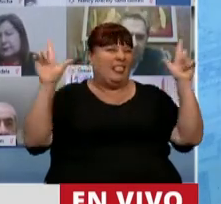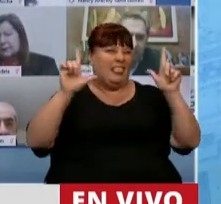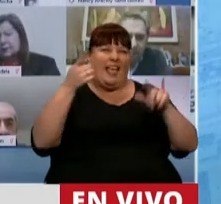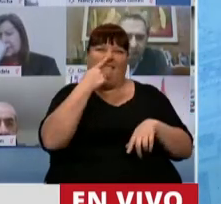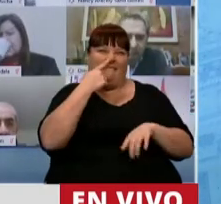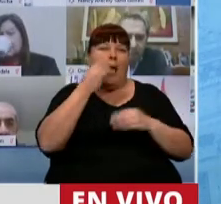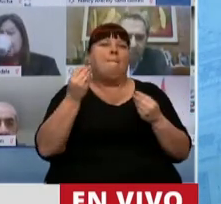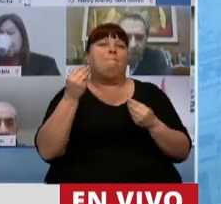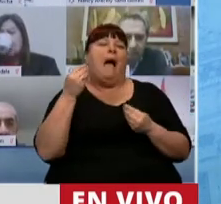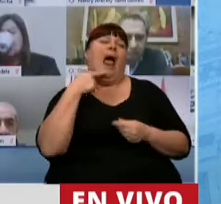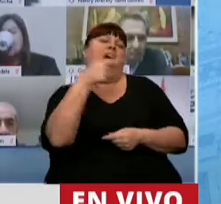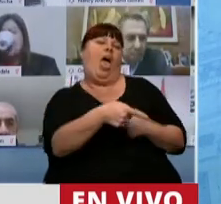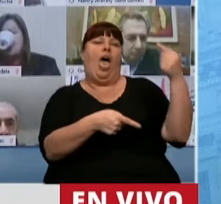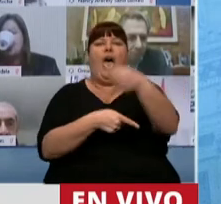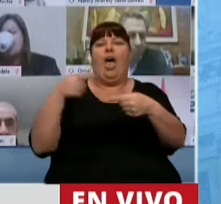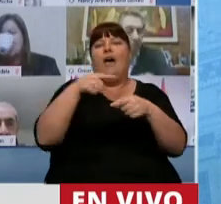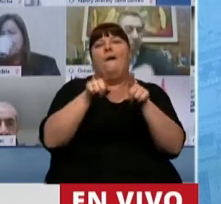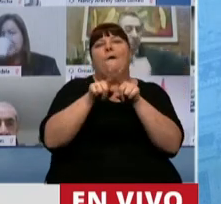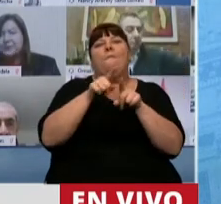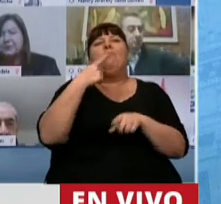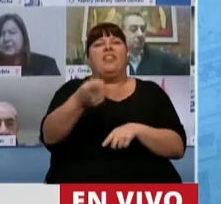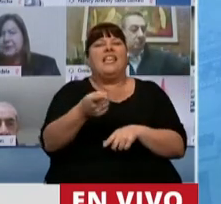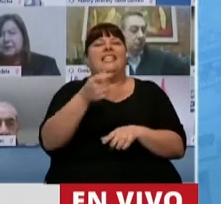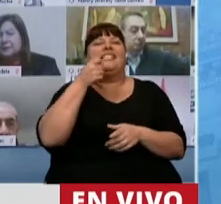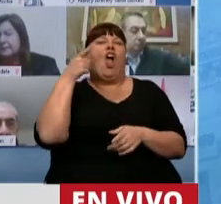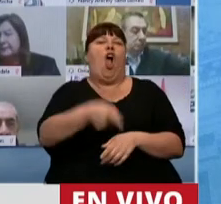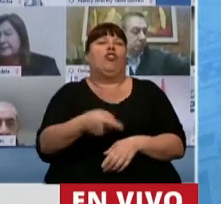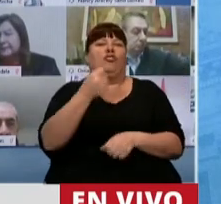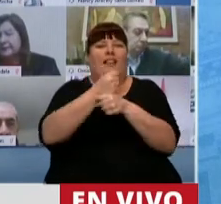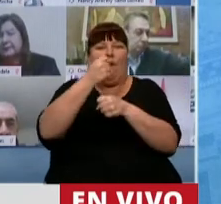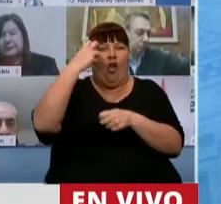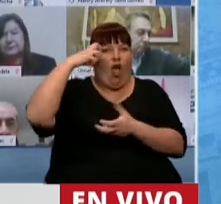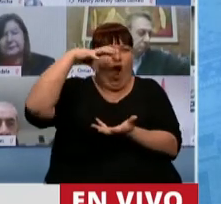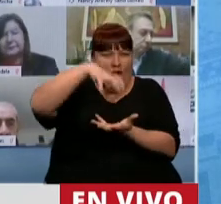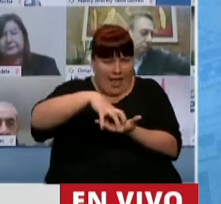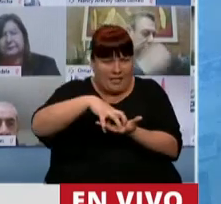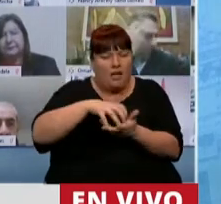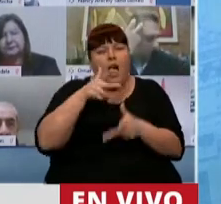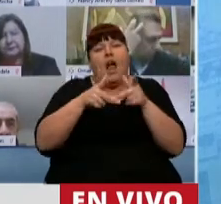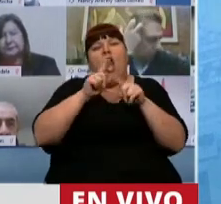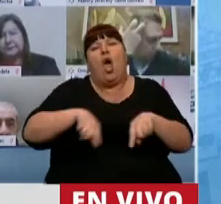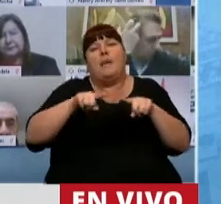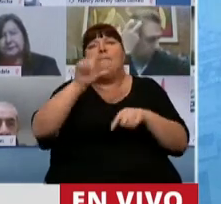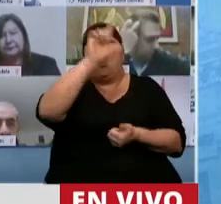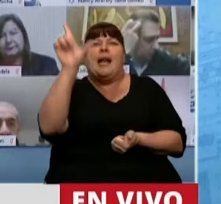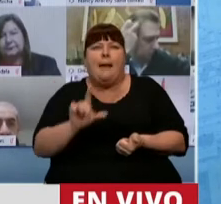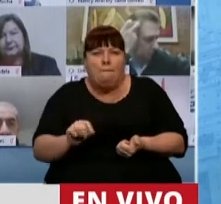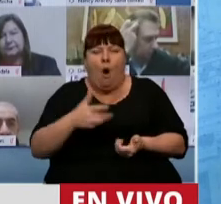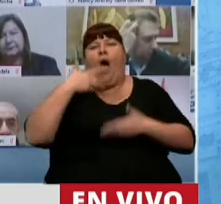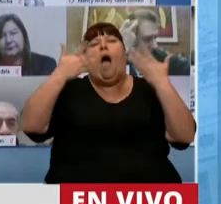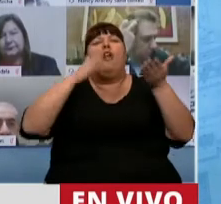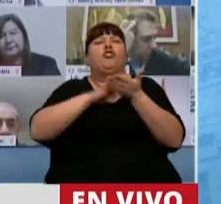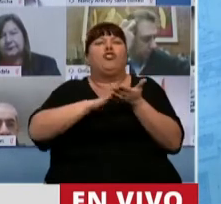televisión para acusar que de acá, de alguna manera, se hay un golpe institucional? ¿Seguimos hablando de República? Nos